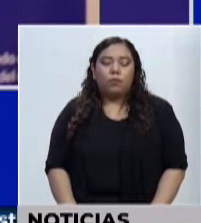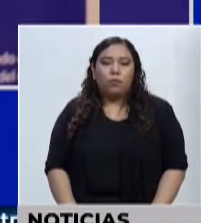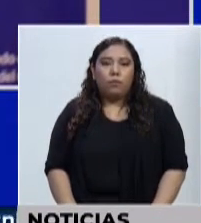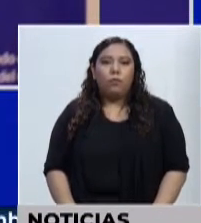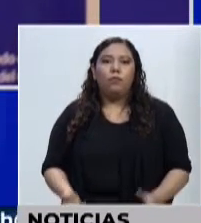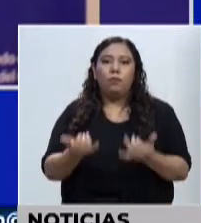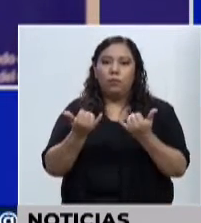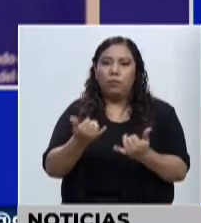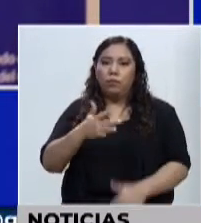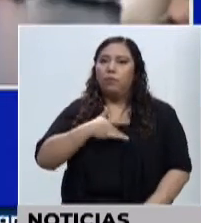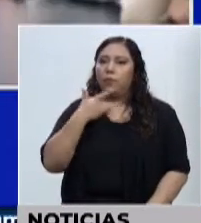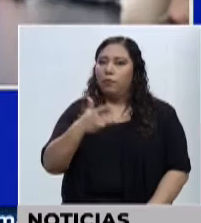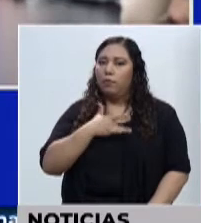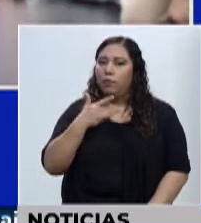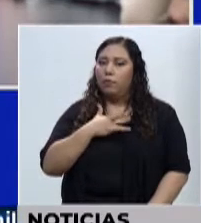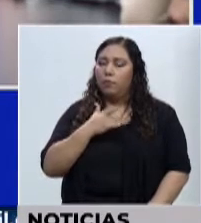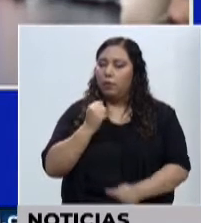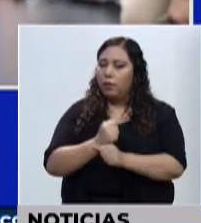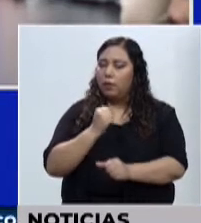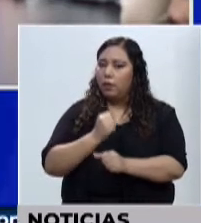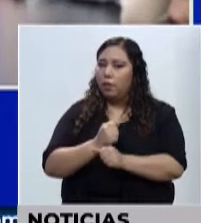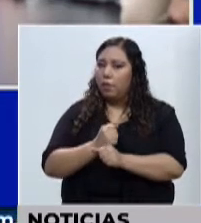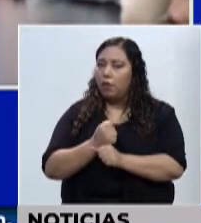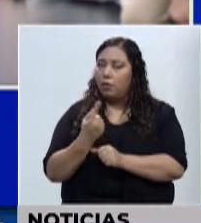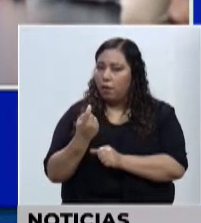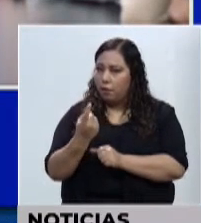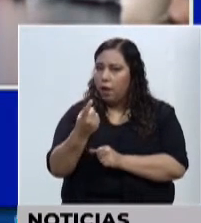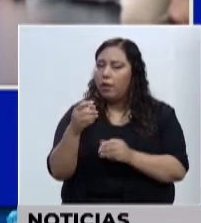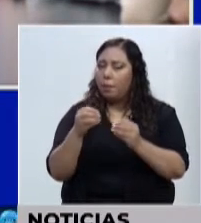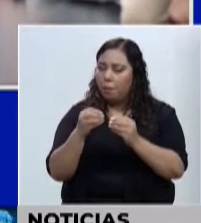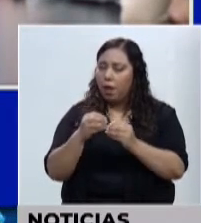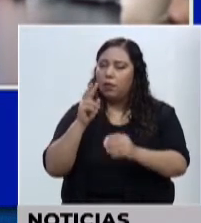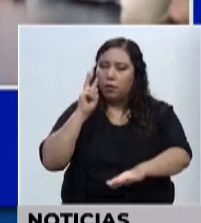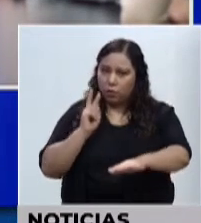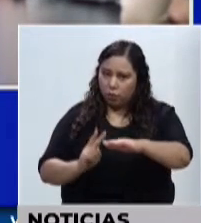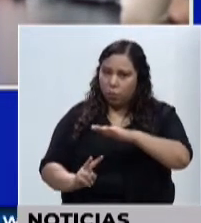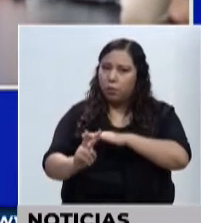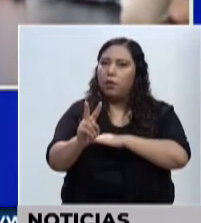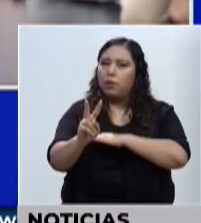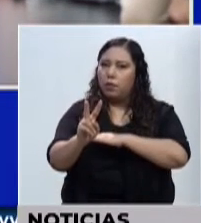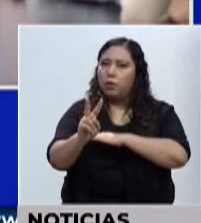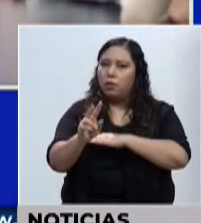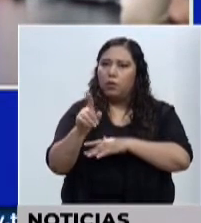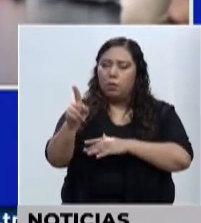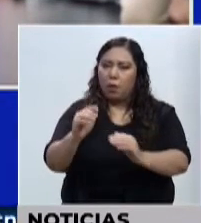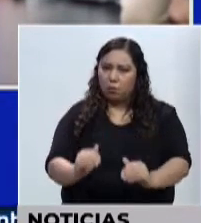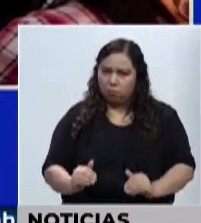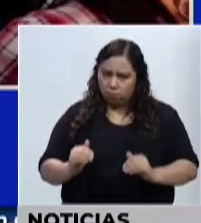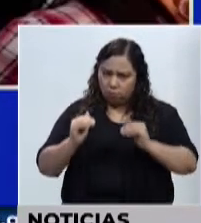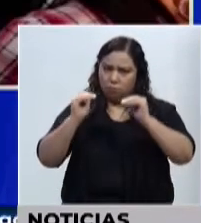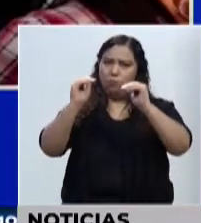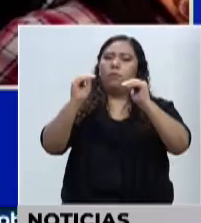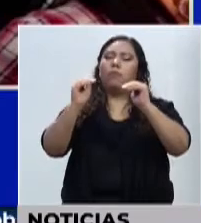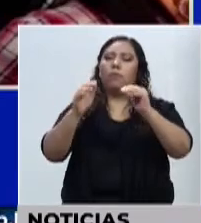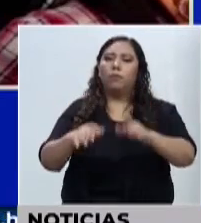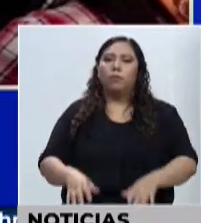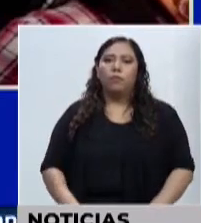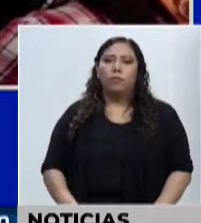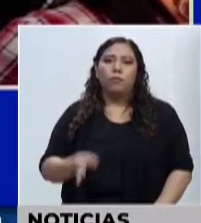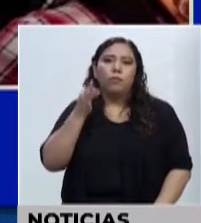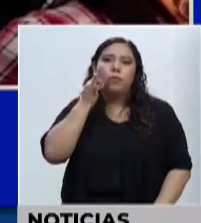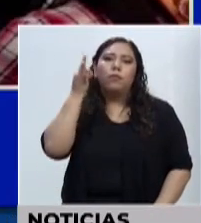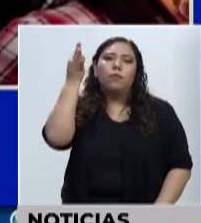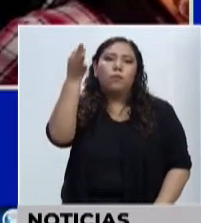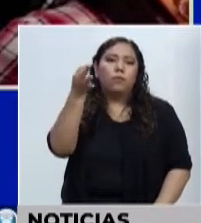y que tenemos una visión de que tenemos que llegar y apuntar muy alto, muy alto. Porque ese futuro que vemos es lo que somos.